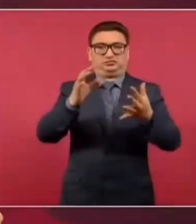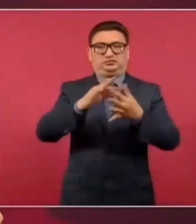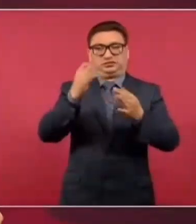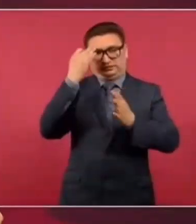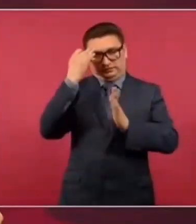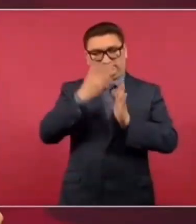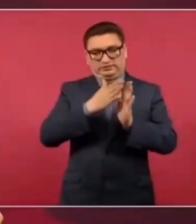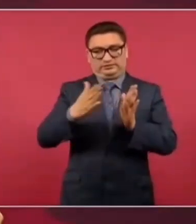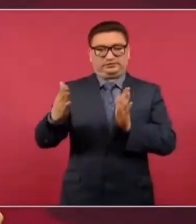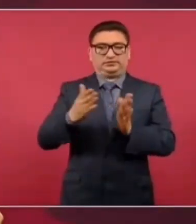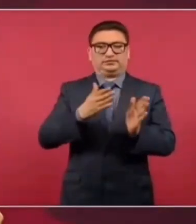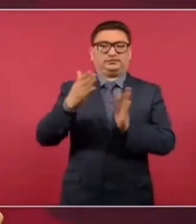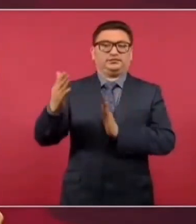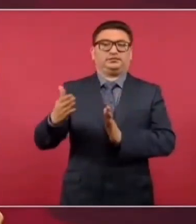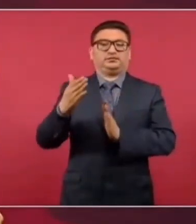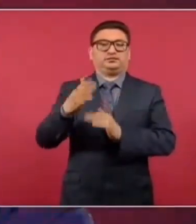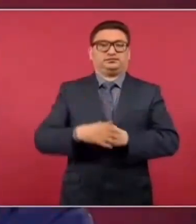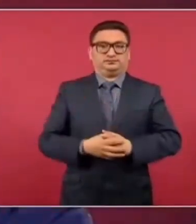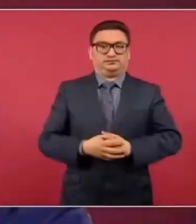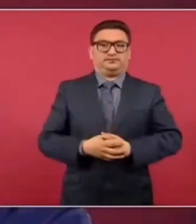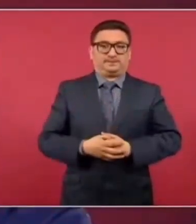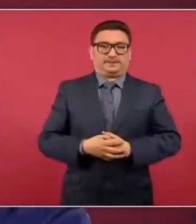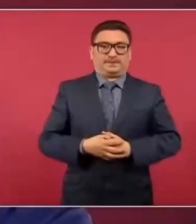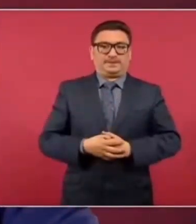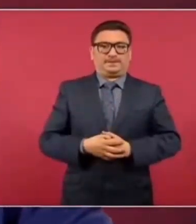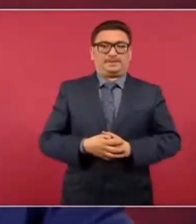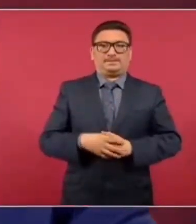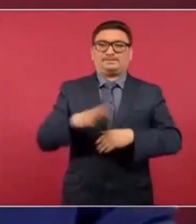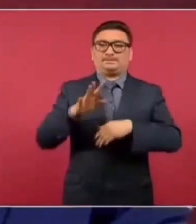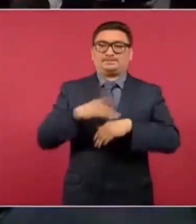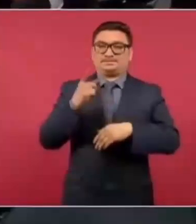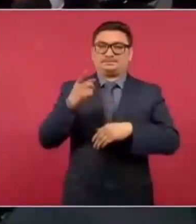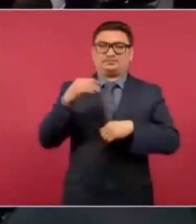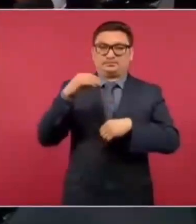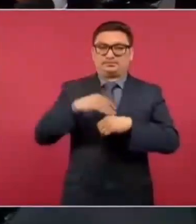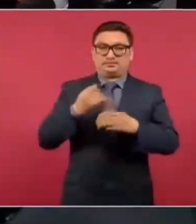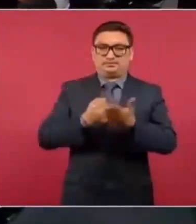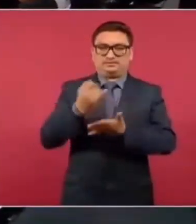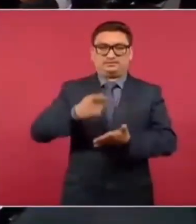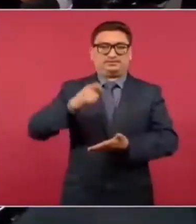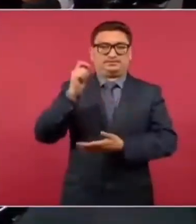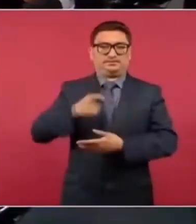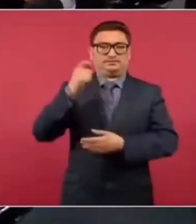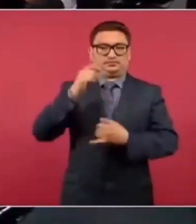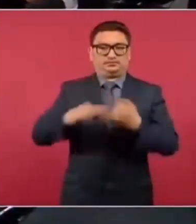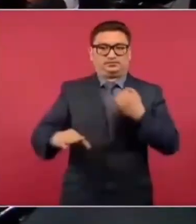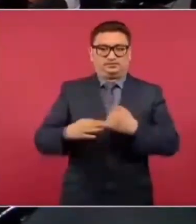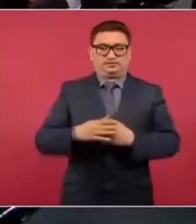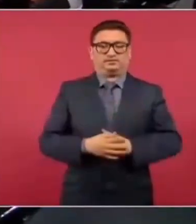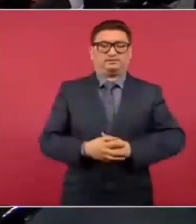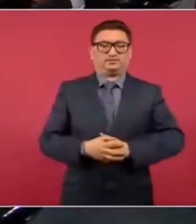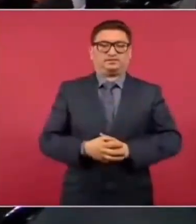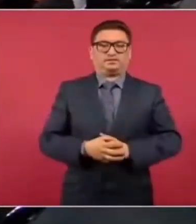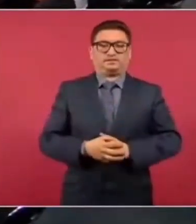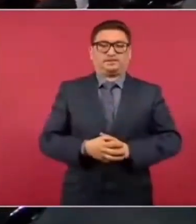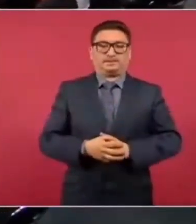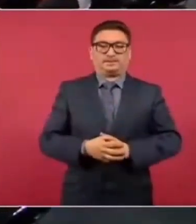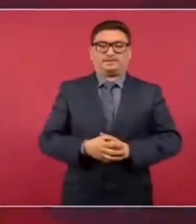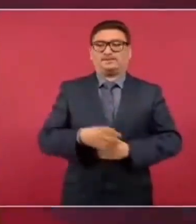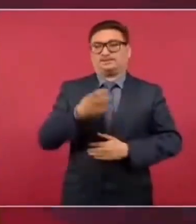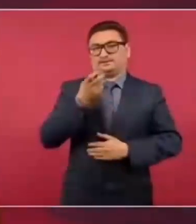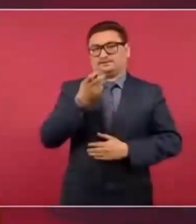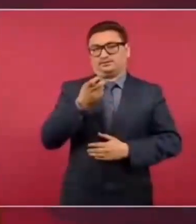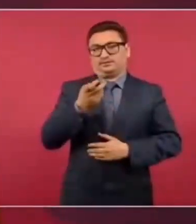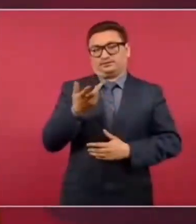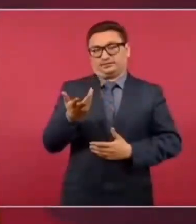del tiempo que le dieron para la sentencia definitiva. Entonces,